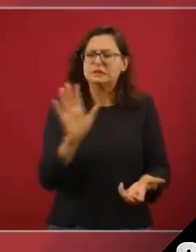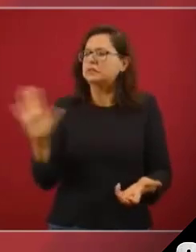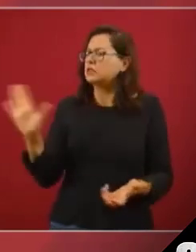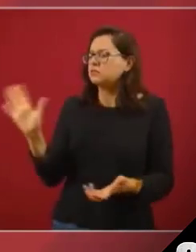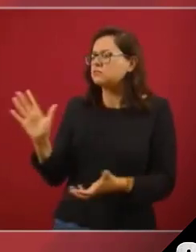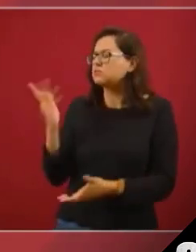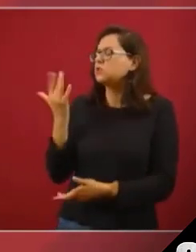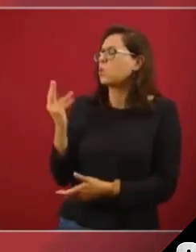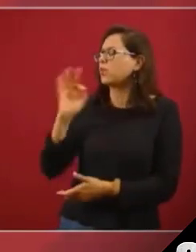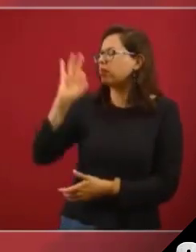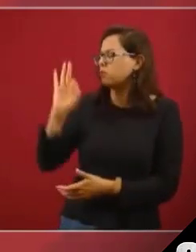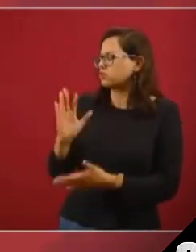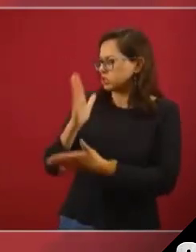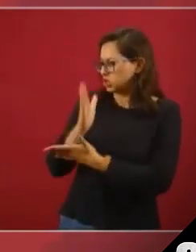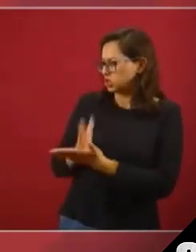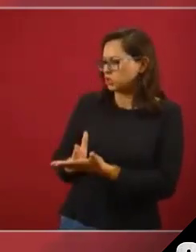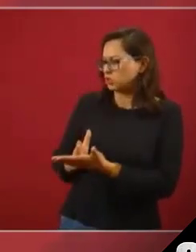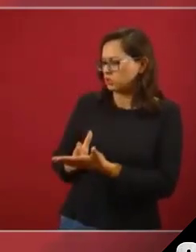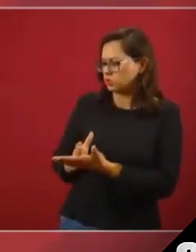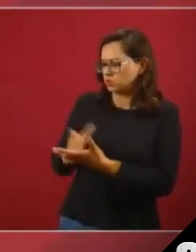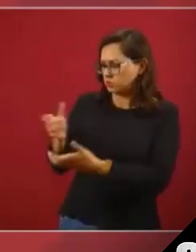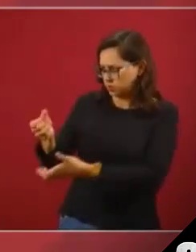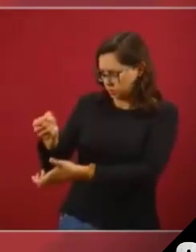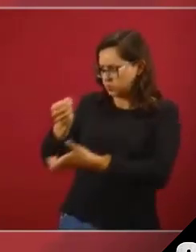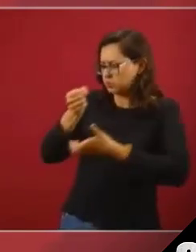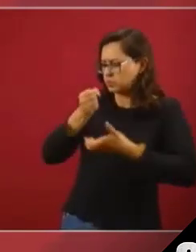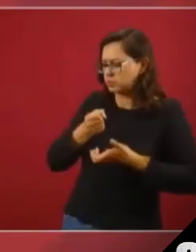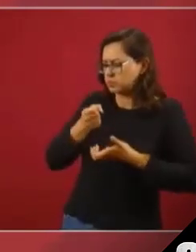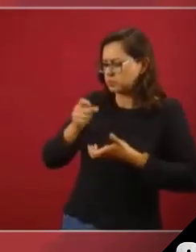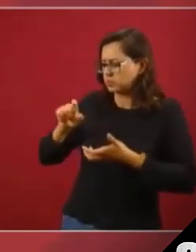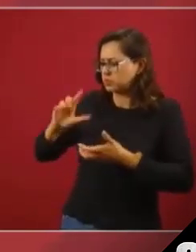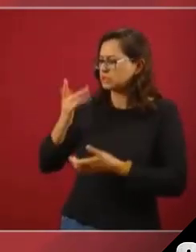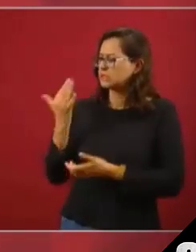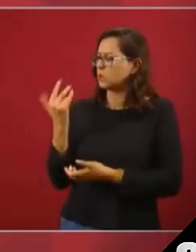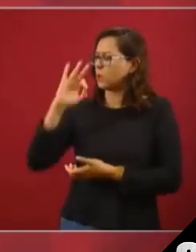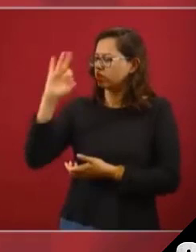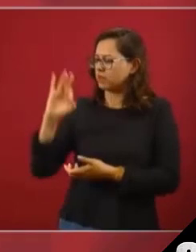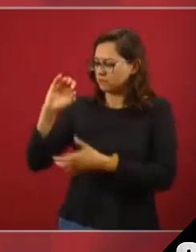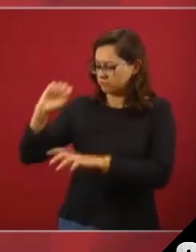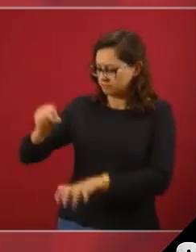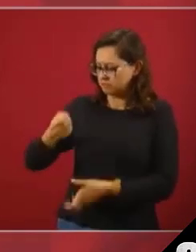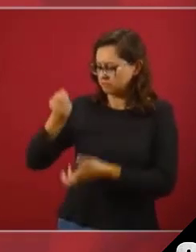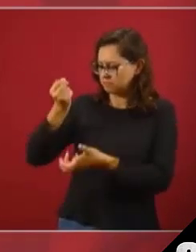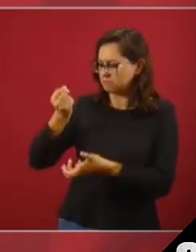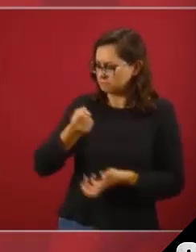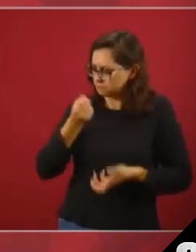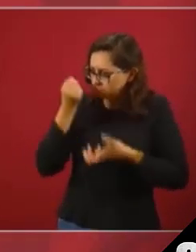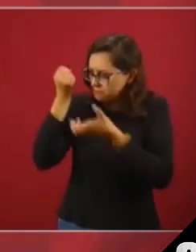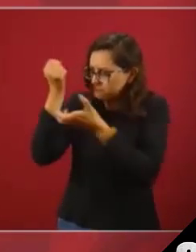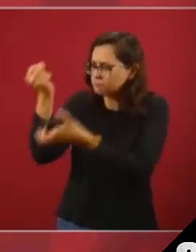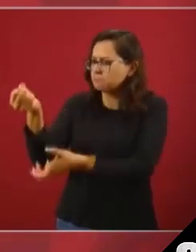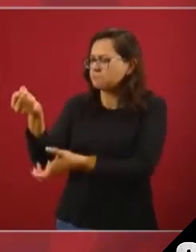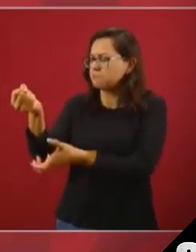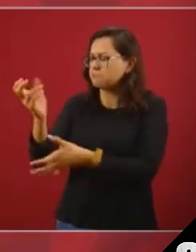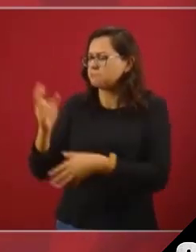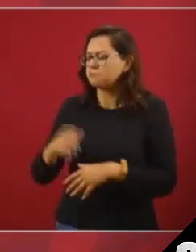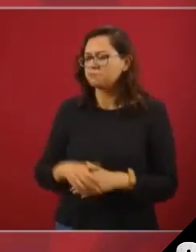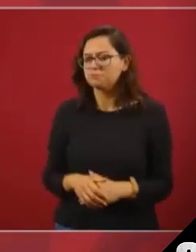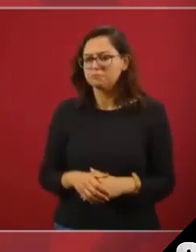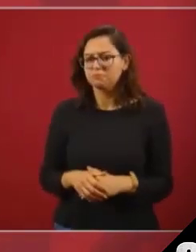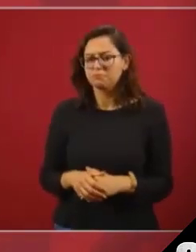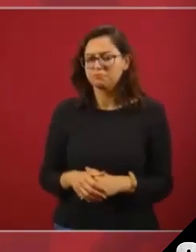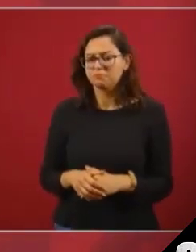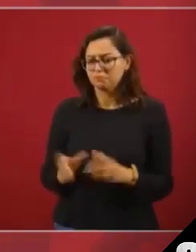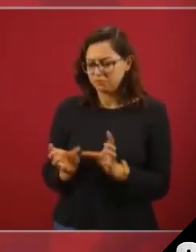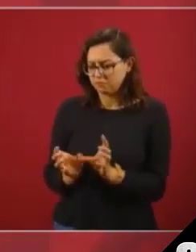y vamos a entregar el 50 por ciento